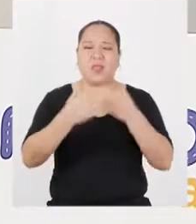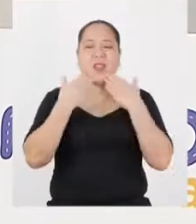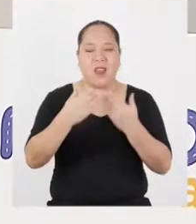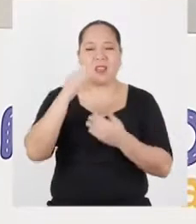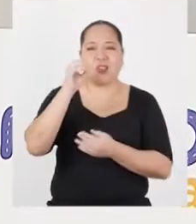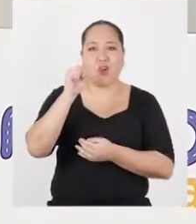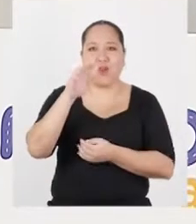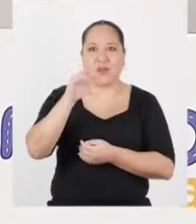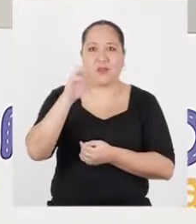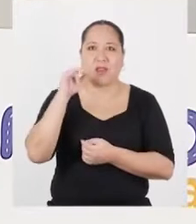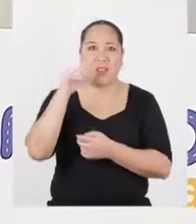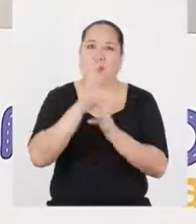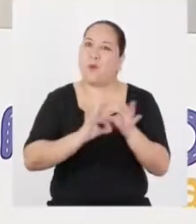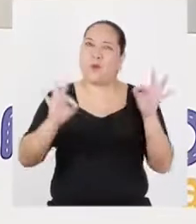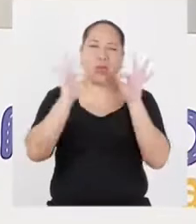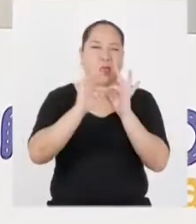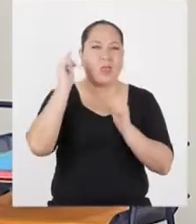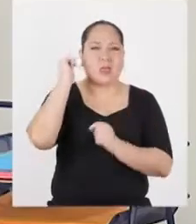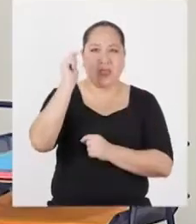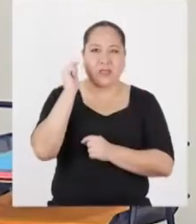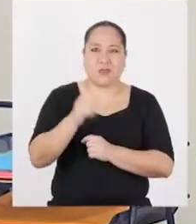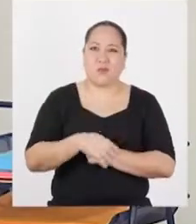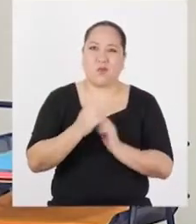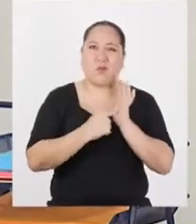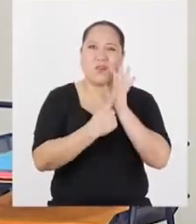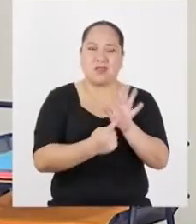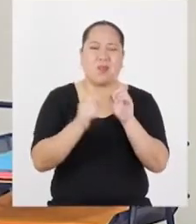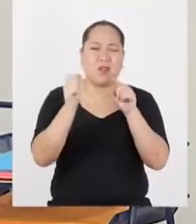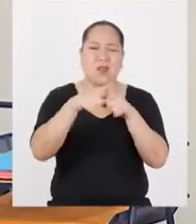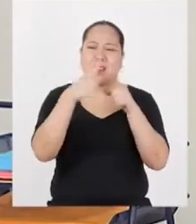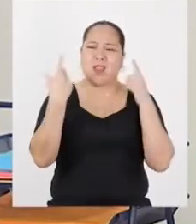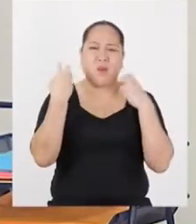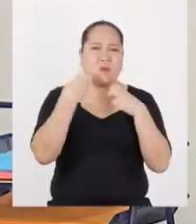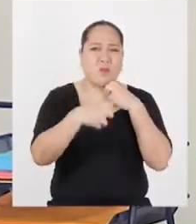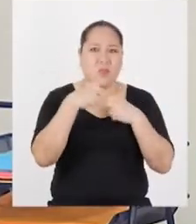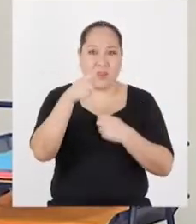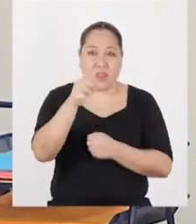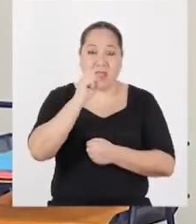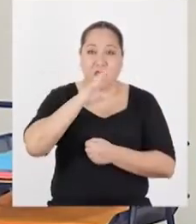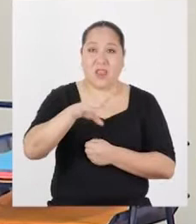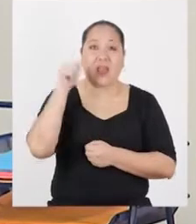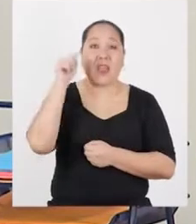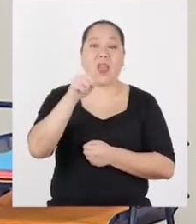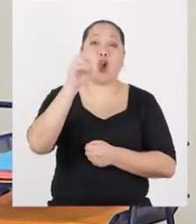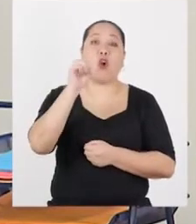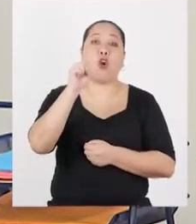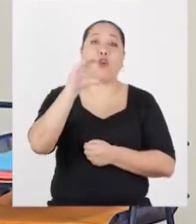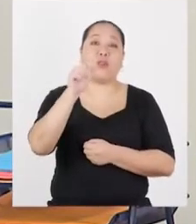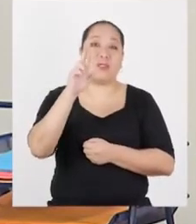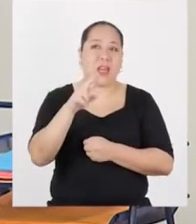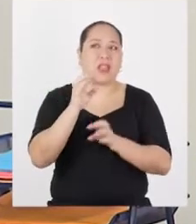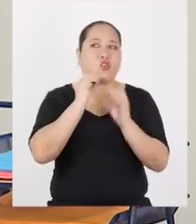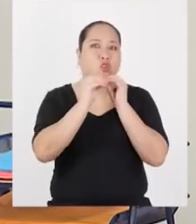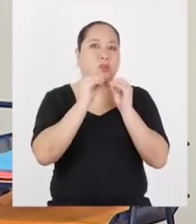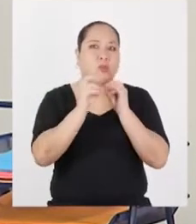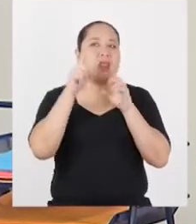Muchas gracias Oscar por tu importante testimonio. Revela todo un dilema. Y te diré que de la forma como Oscar lo resuelva.